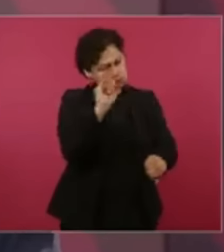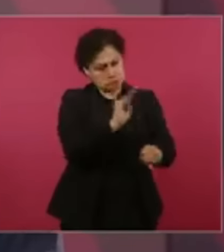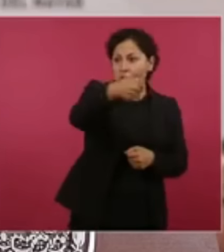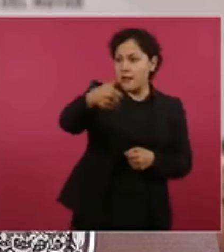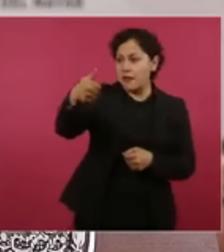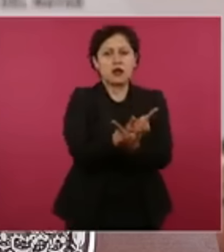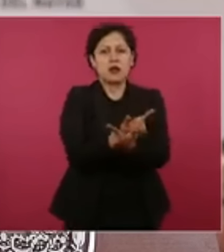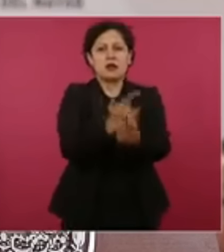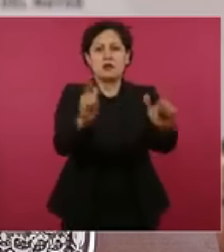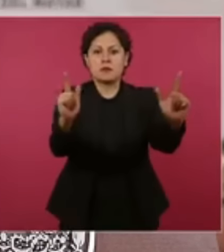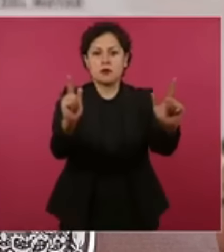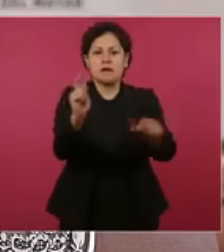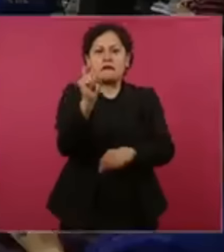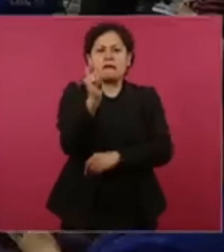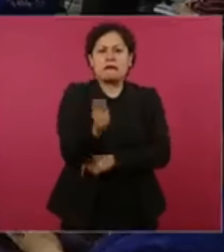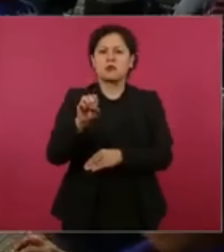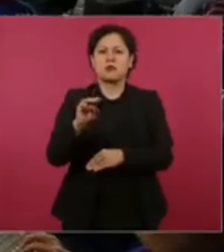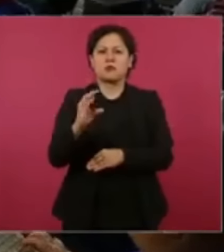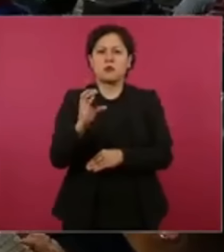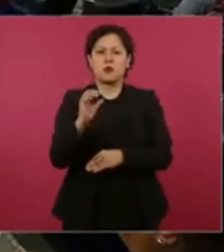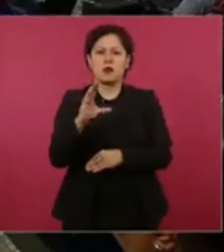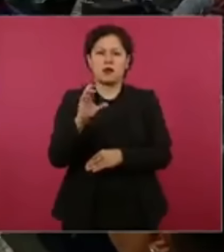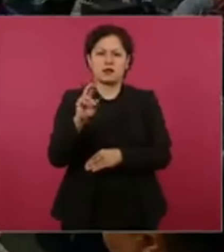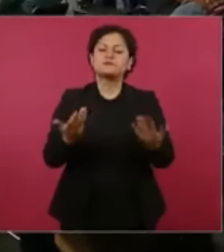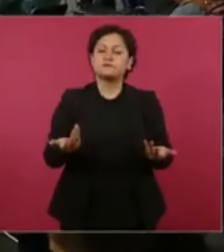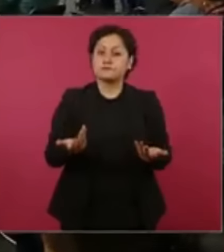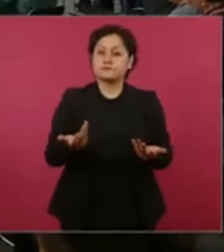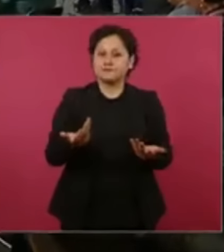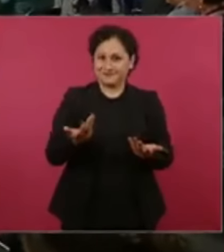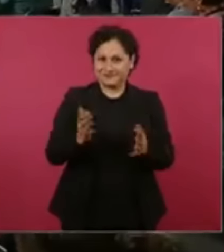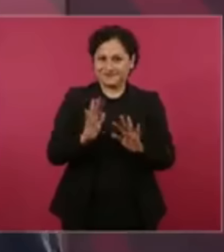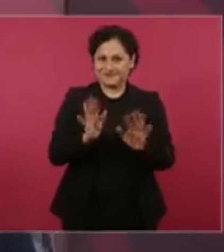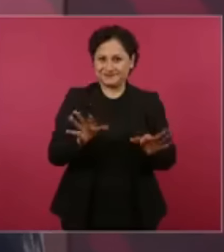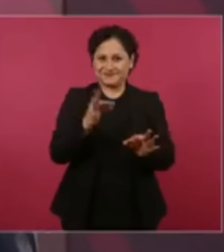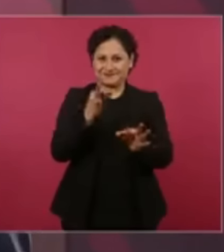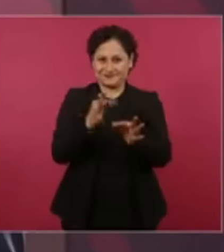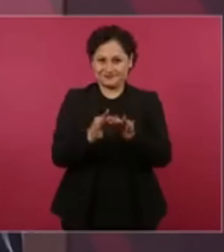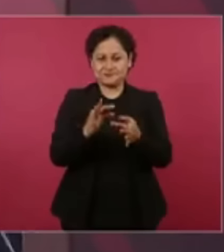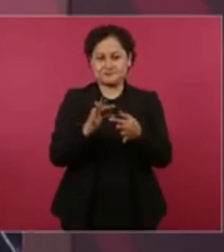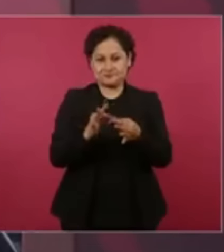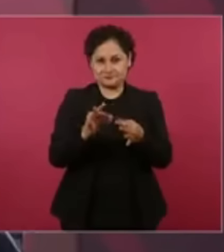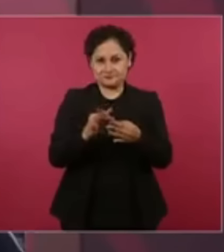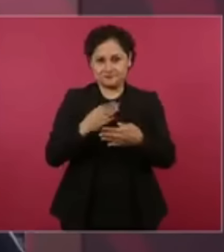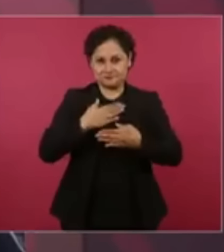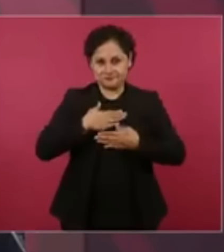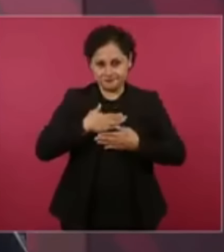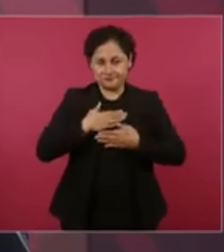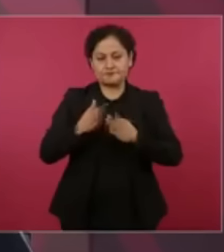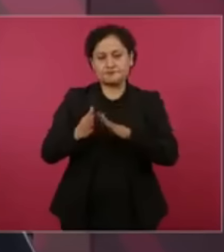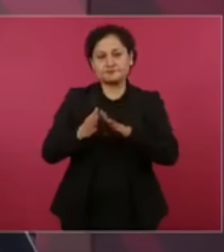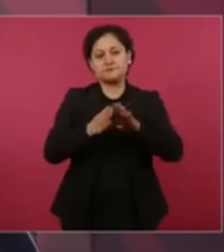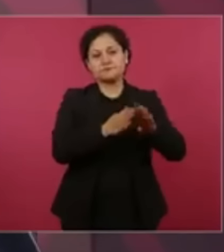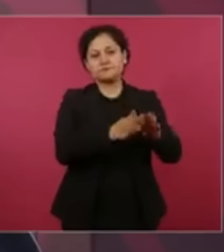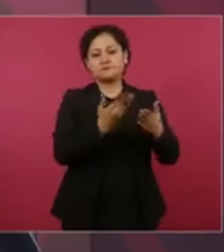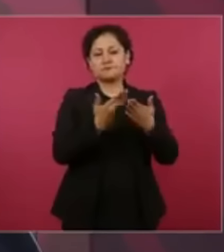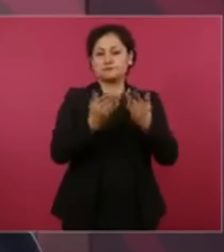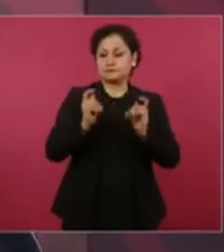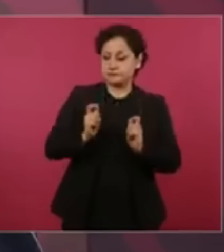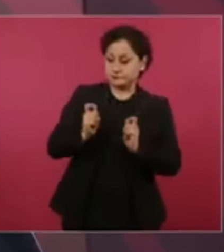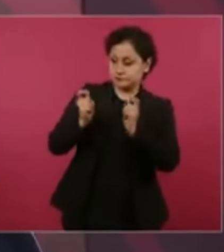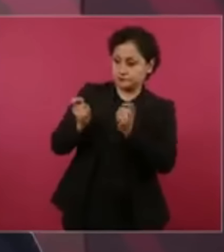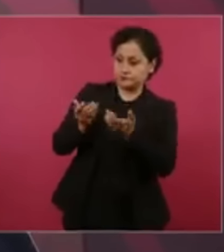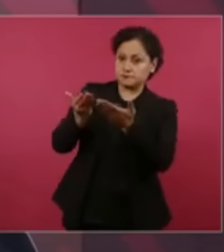la democracia. Bueno, dicho todo lo anterior, vamos a dejarle la palabra a